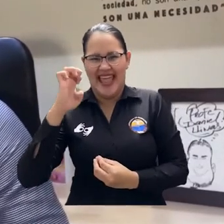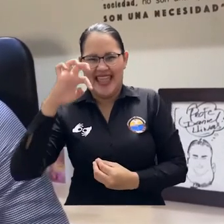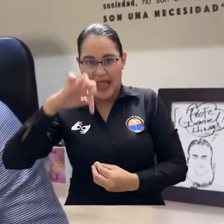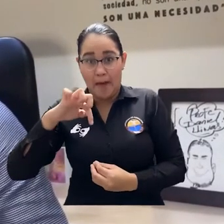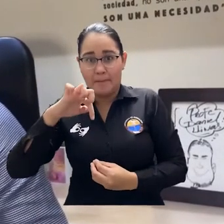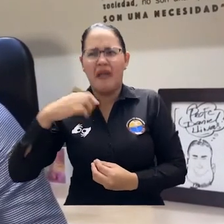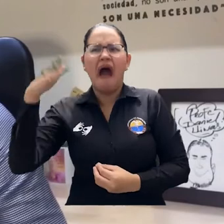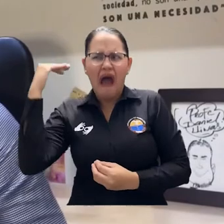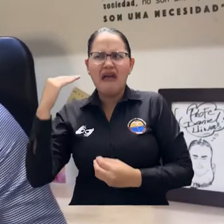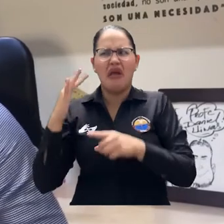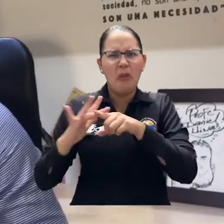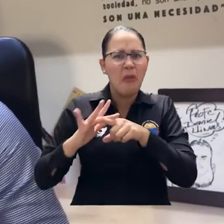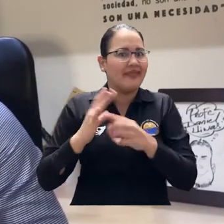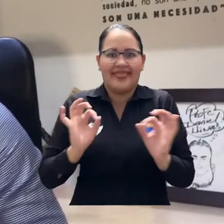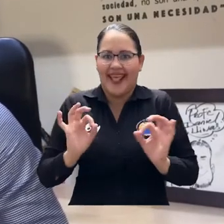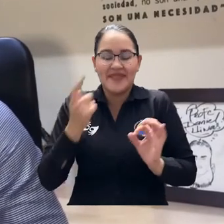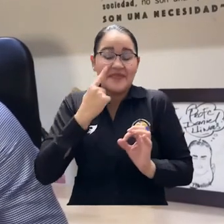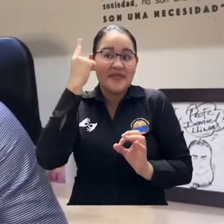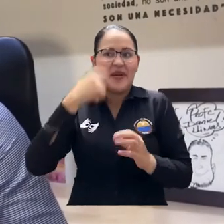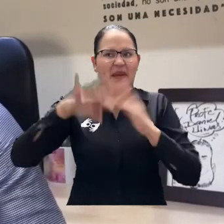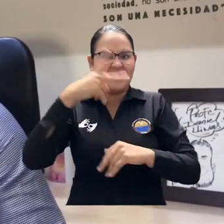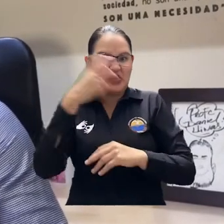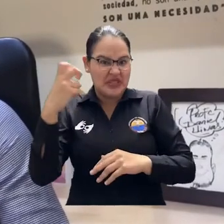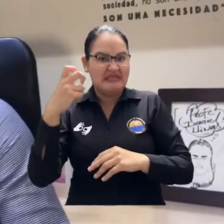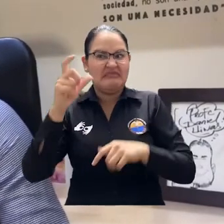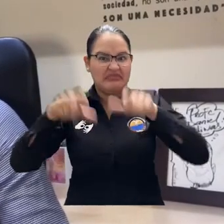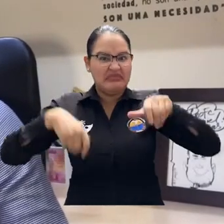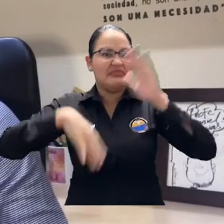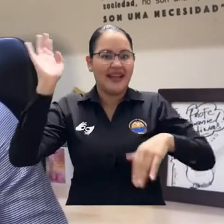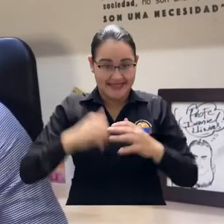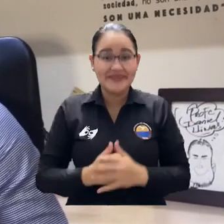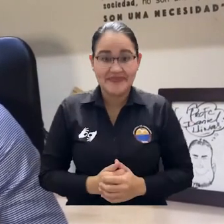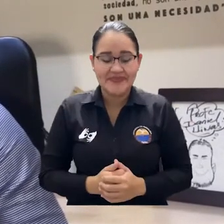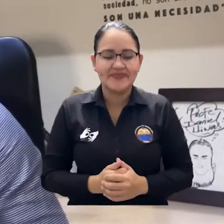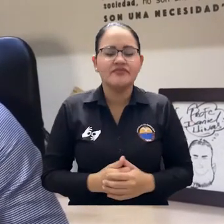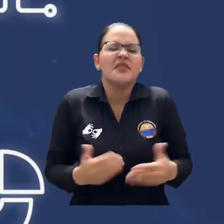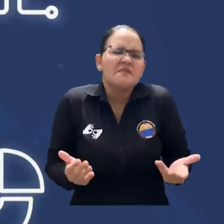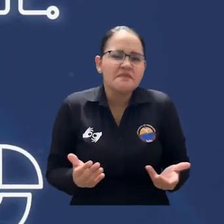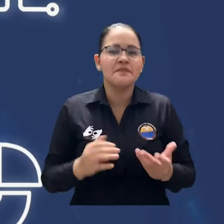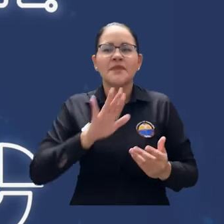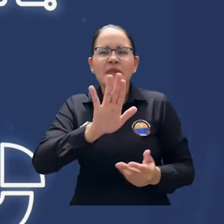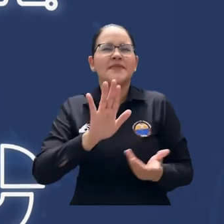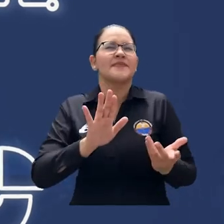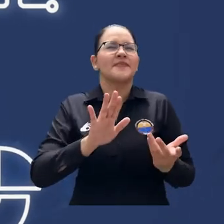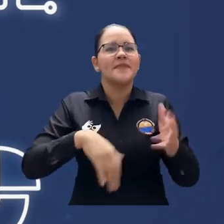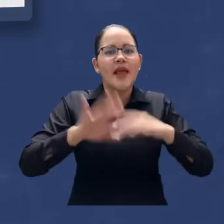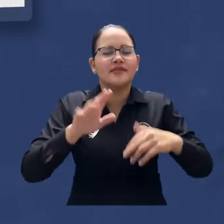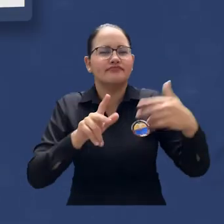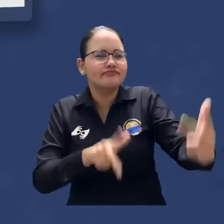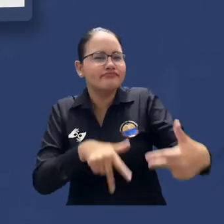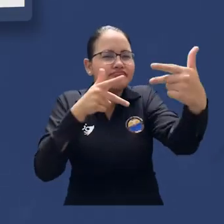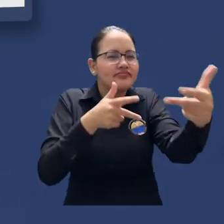través de sesiones sincrónicas y asincrónicas donde tuvimos la posibilidad de crear diferentes contenidos digitales creamos resultados de